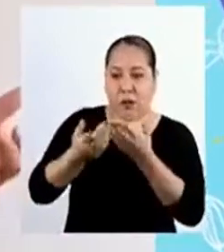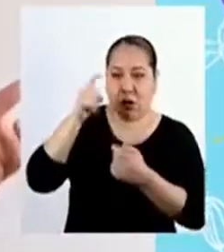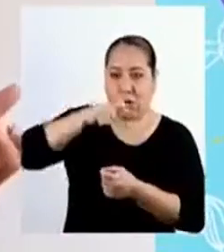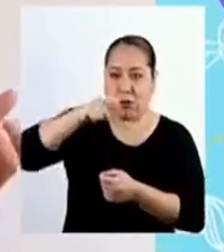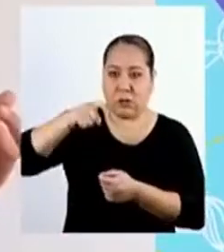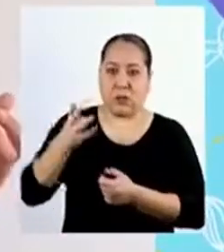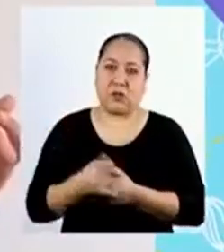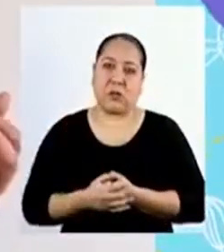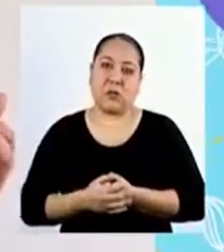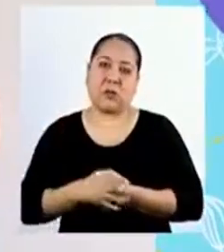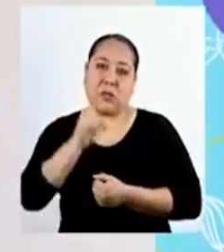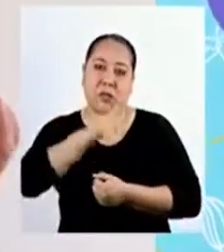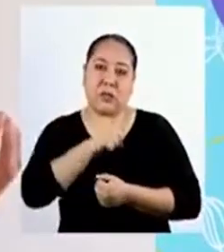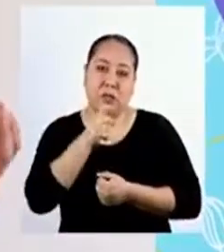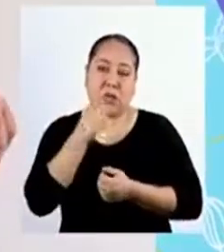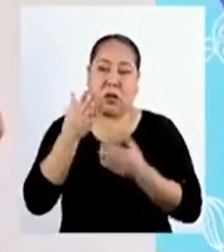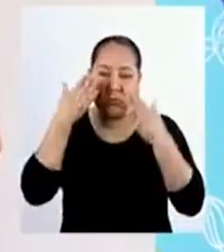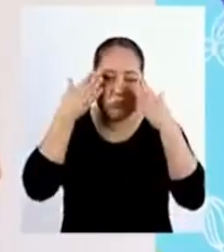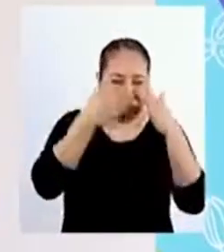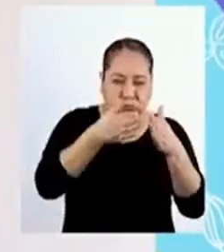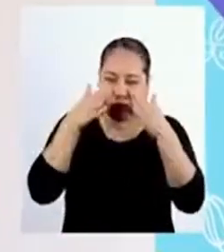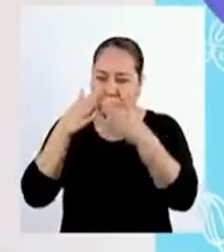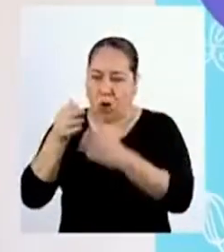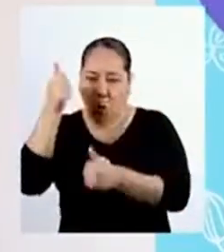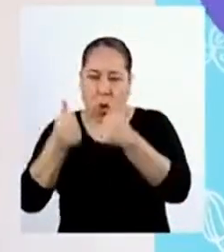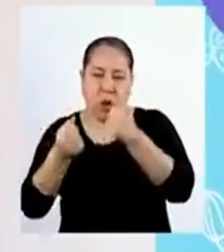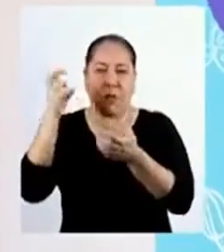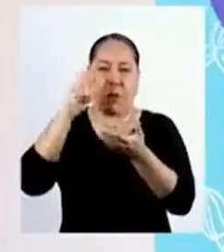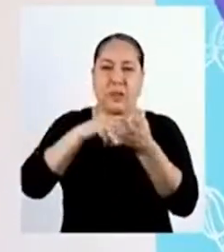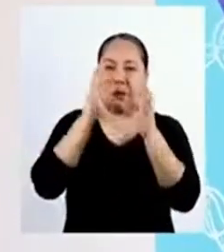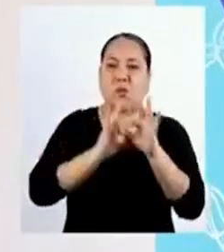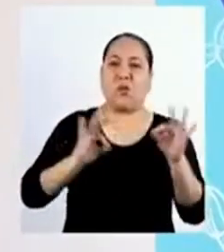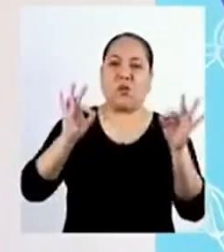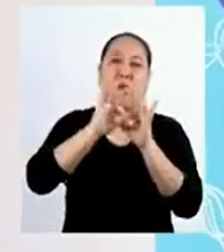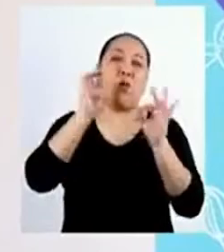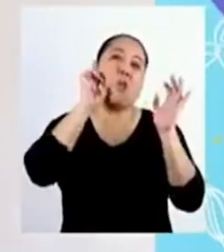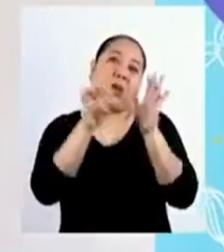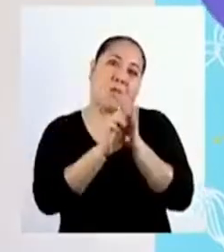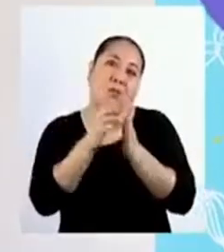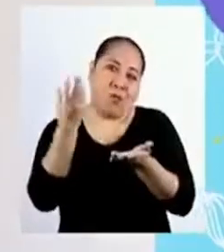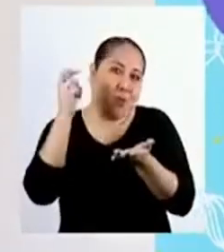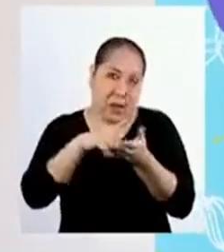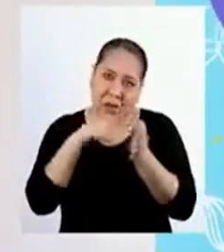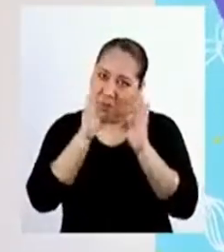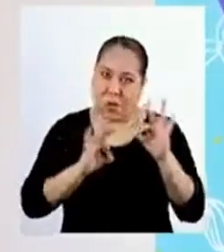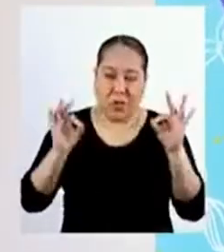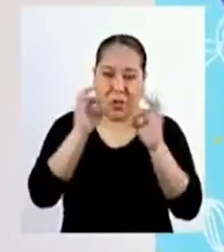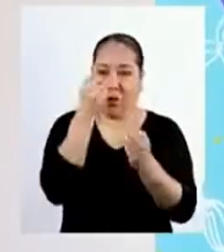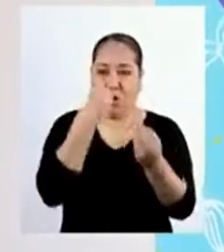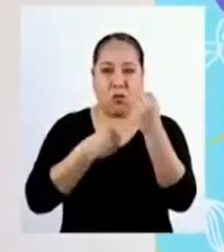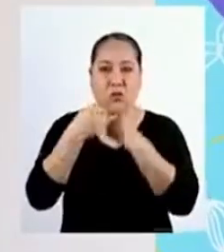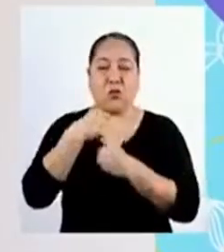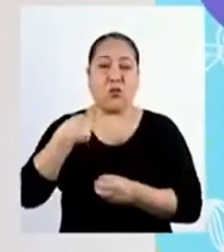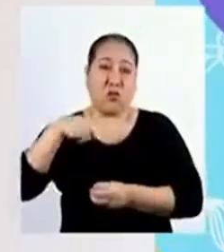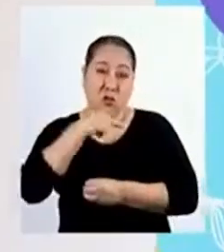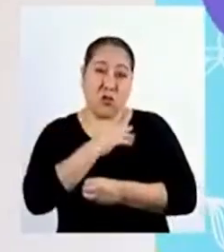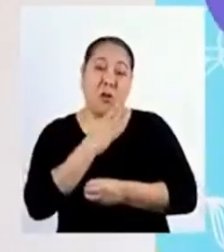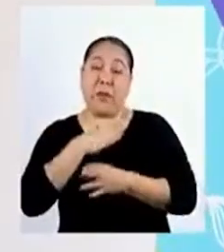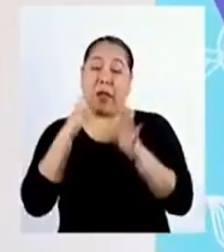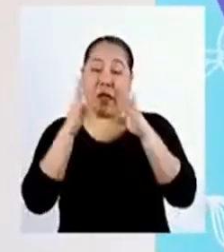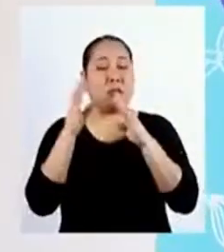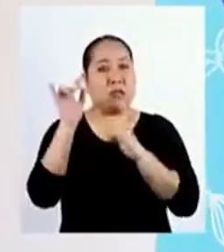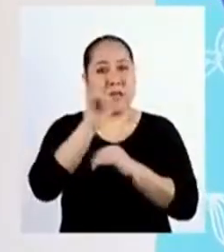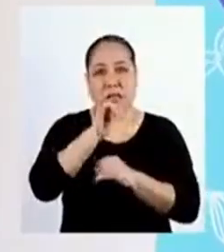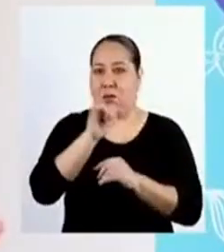necesidades. Tuvieron que priorizar algunos gastos, como su alimentación. Vivimos algo parecido en mi